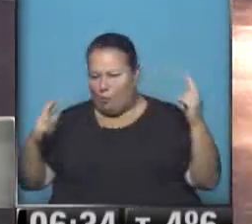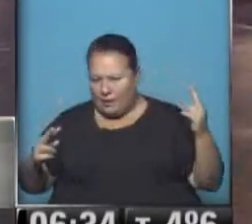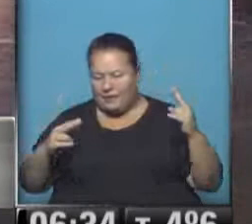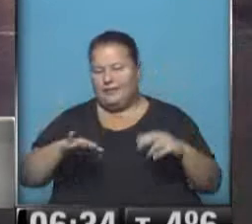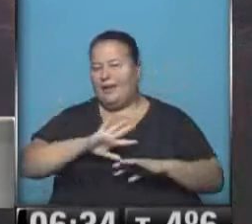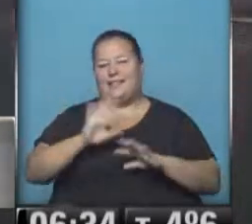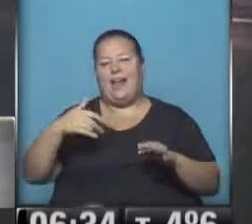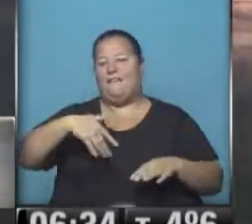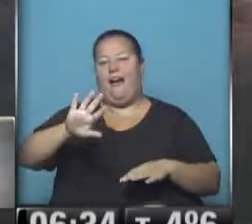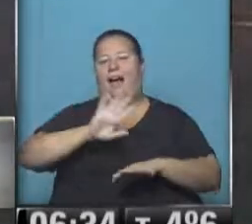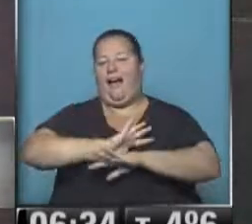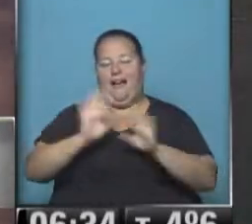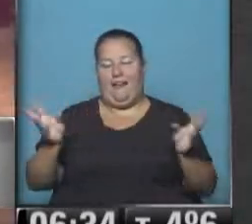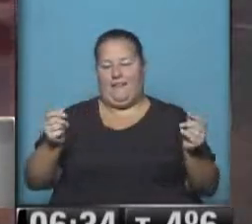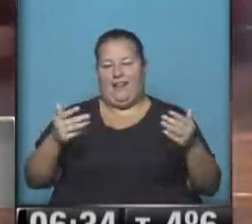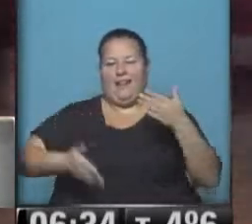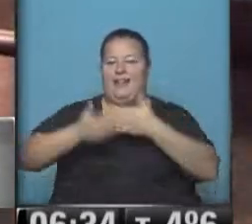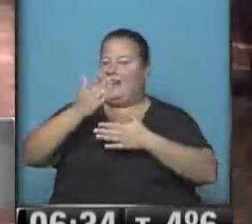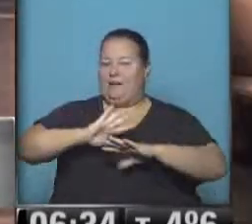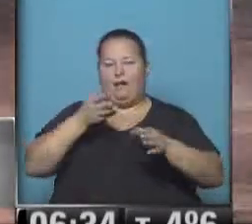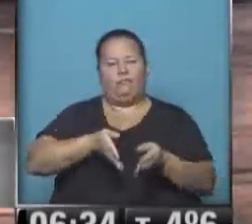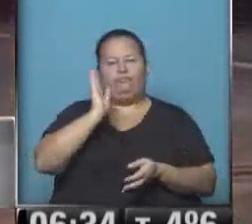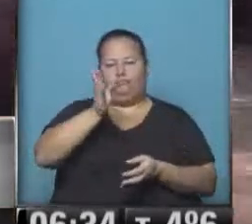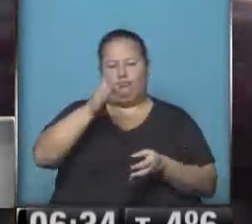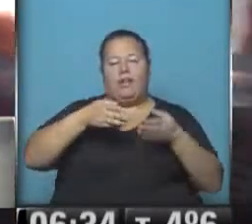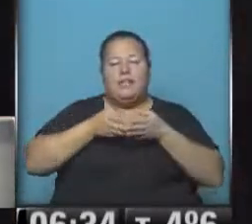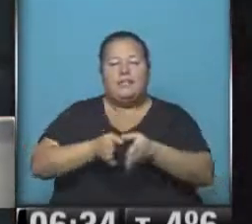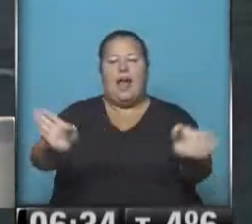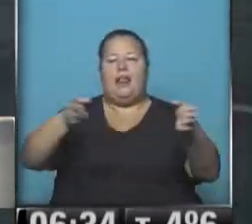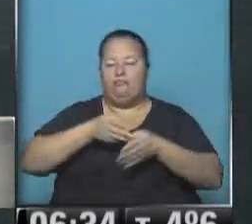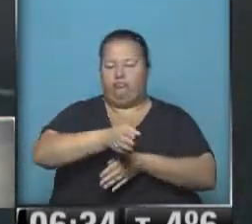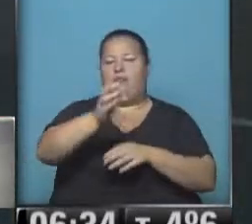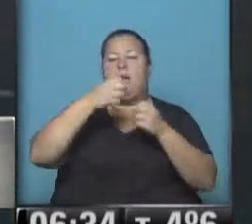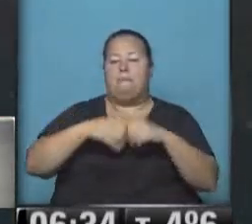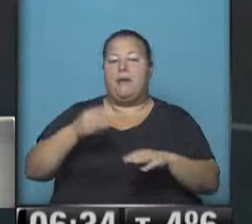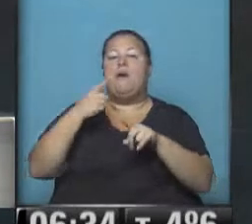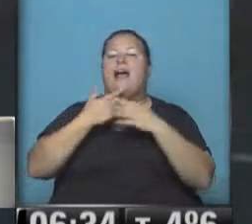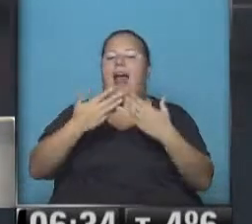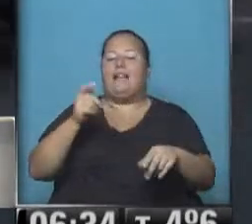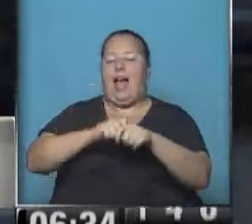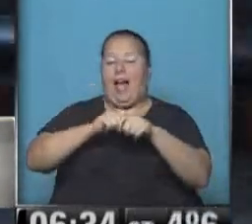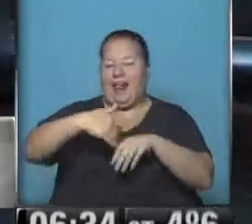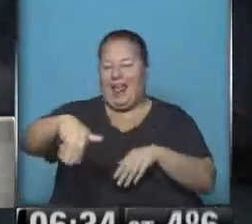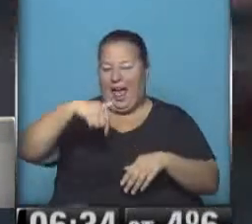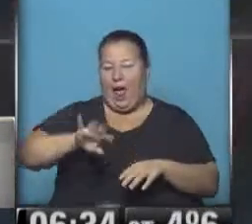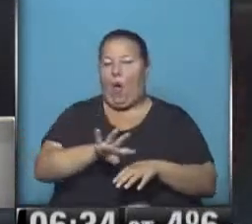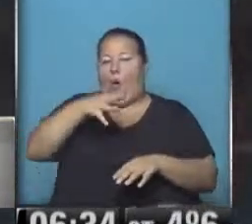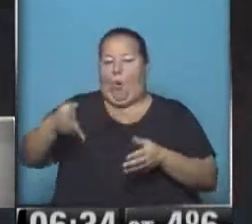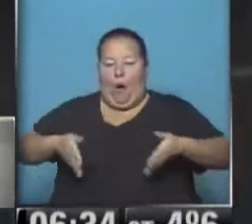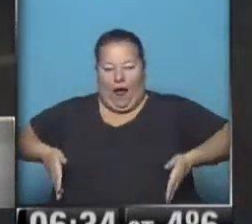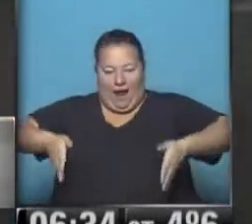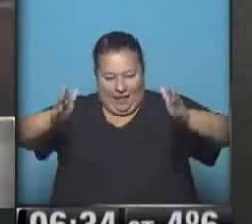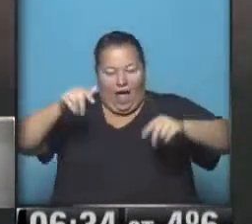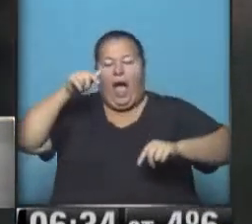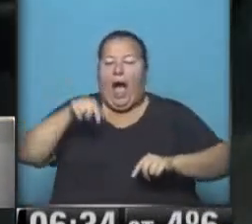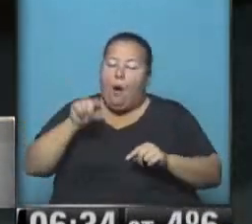no haber ningún carril, ningún cruce a nivel, y las salidas van a ser encauzadas a partir de las obras que se están realizando del cuarto carril, por ahora